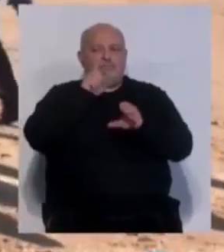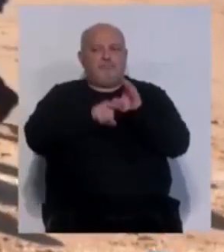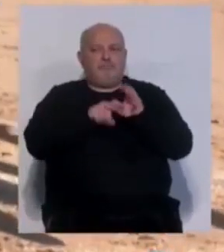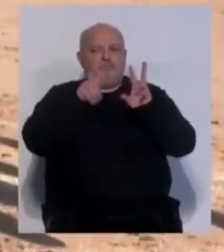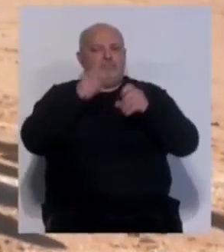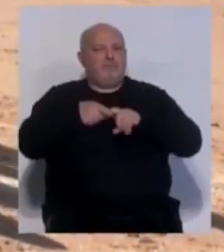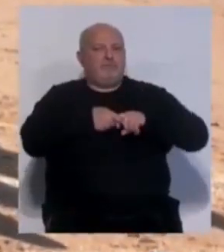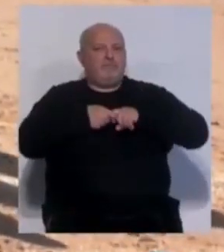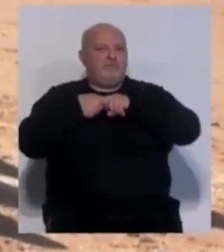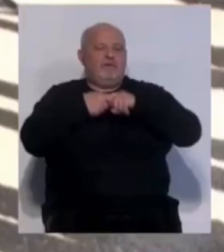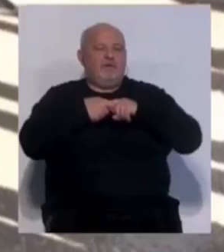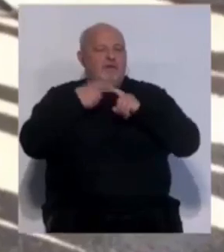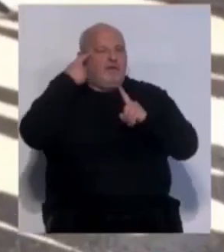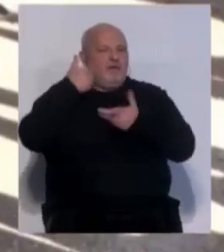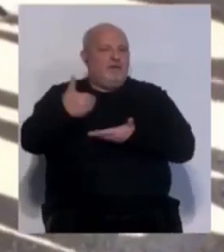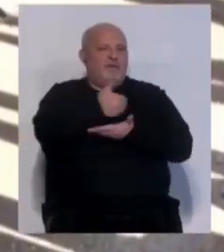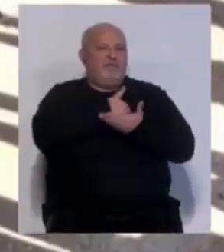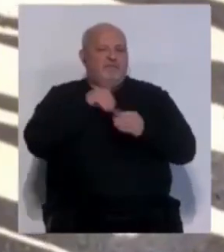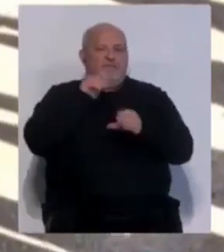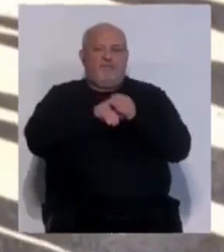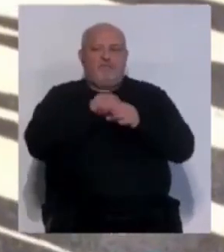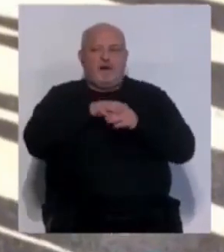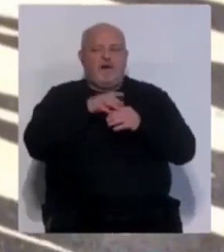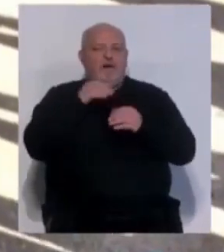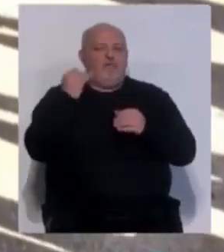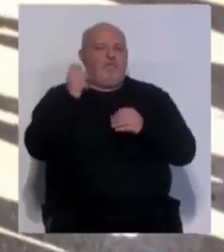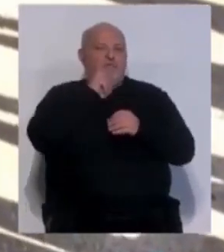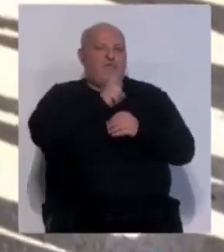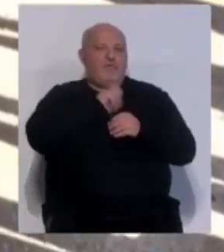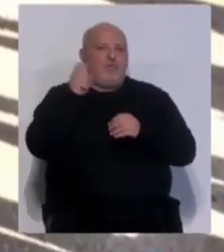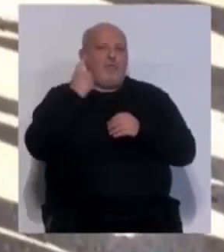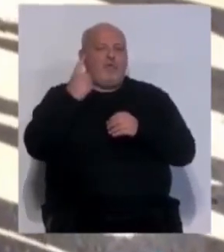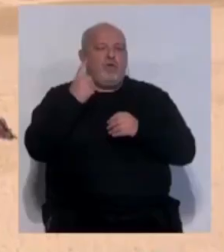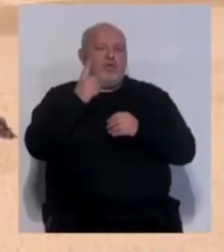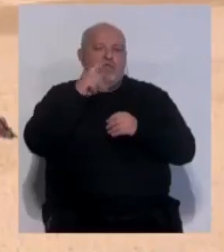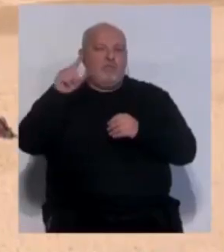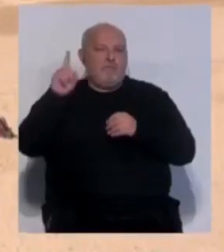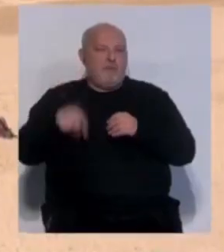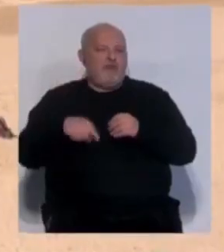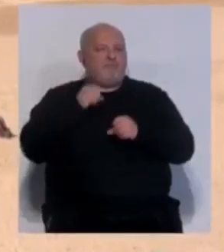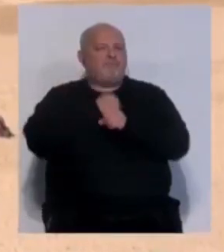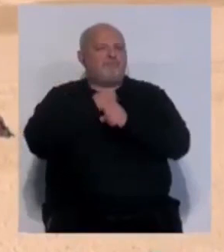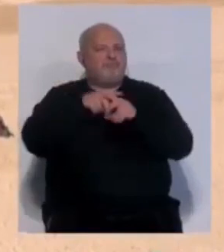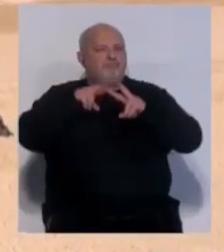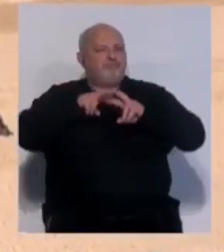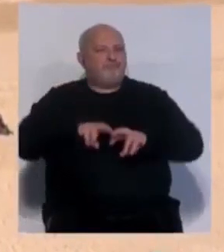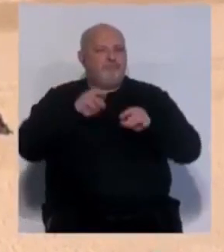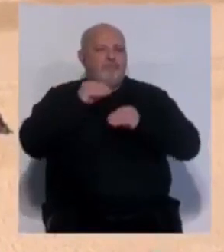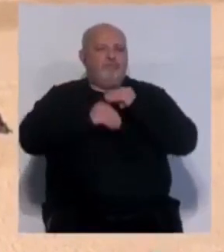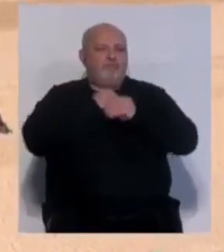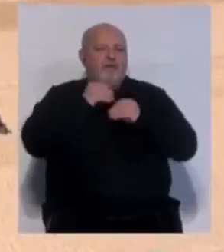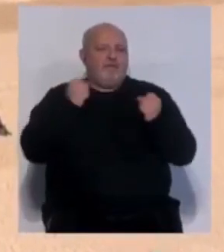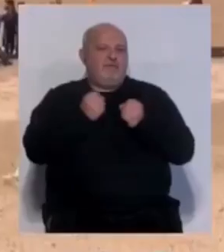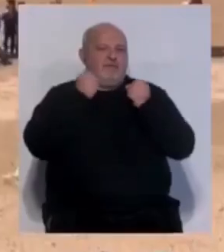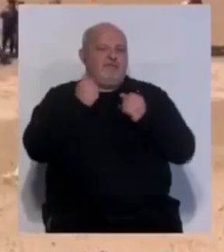propuesta solidaria con el fin de recaudar fondos para la Fundación 1 en 13.000, que trabaja en la investigación y realiza